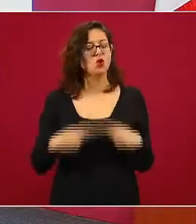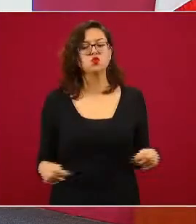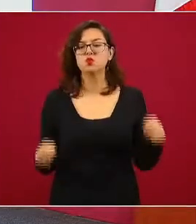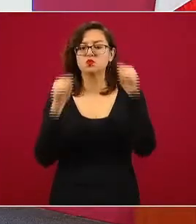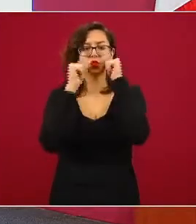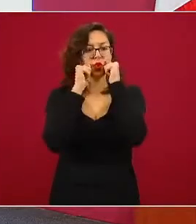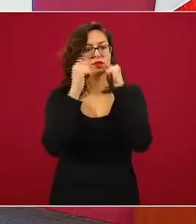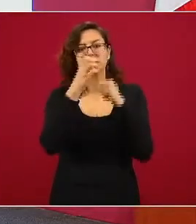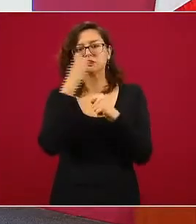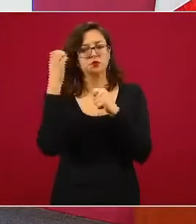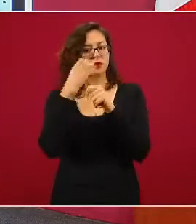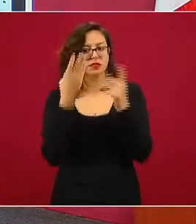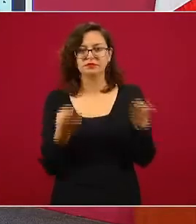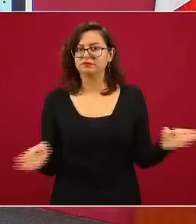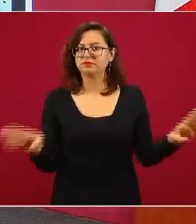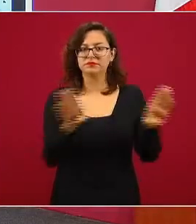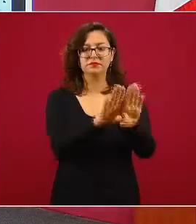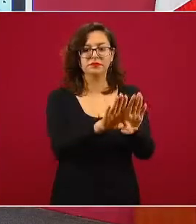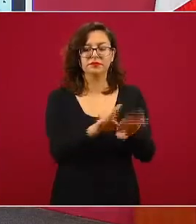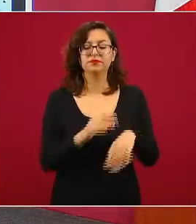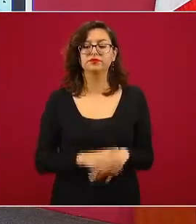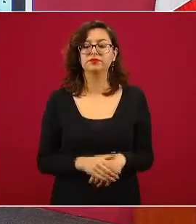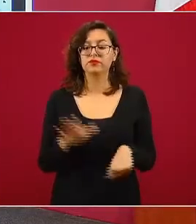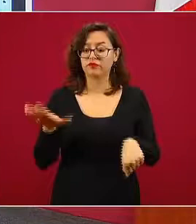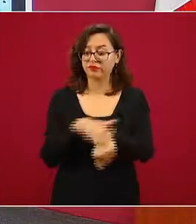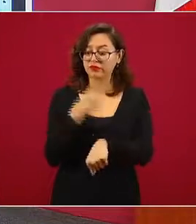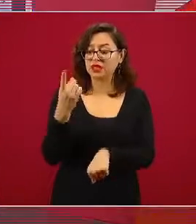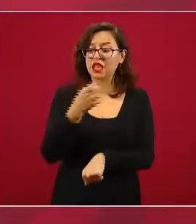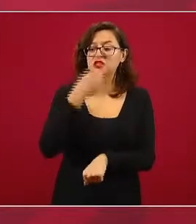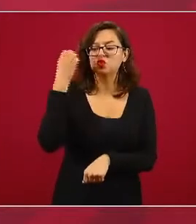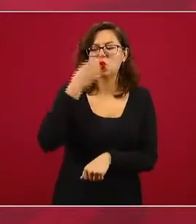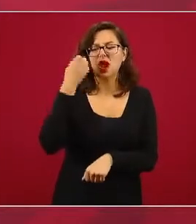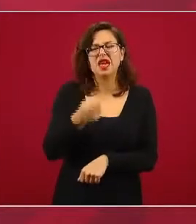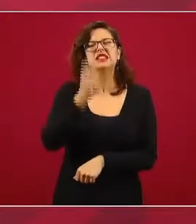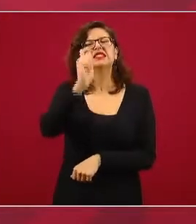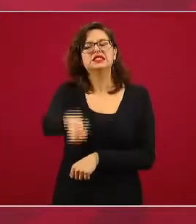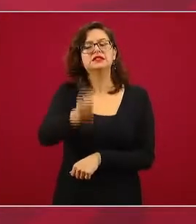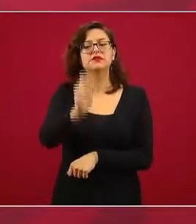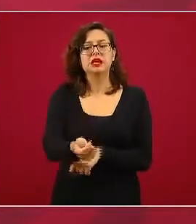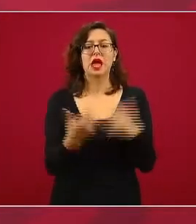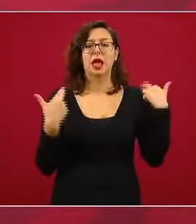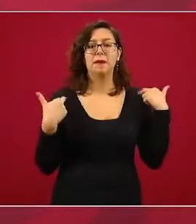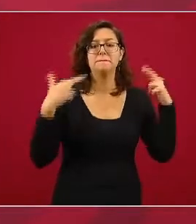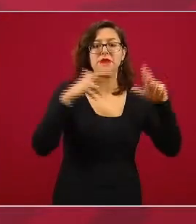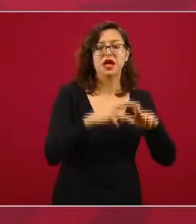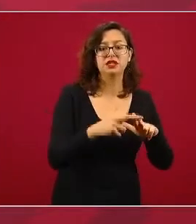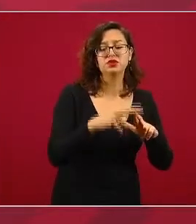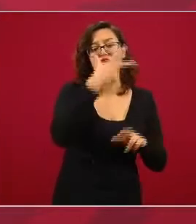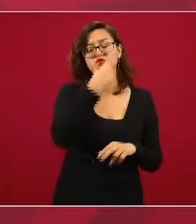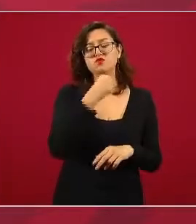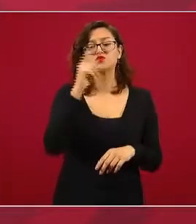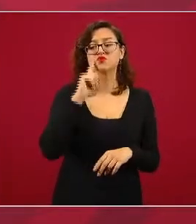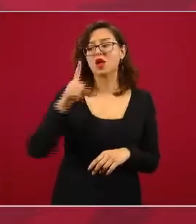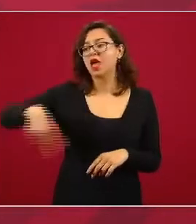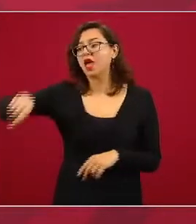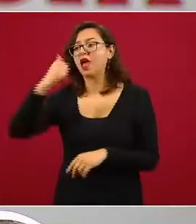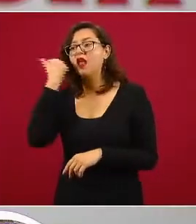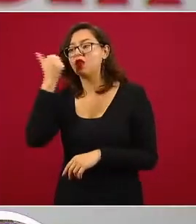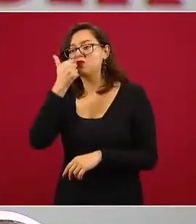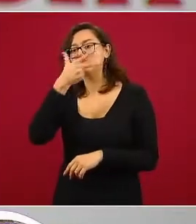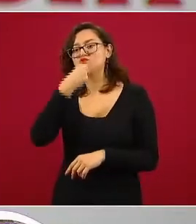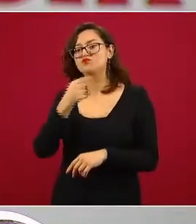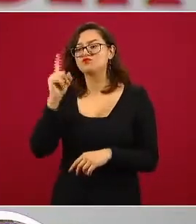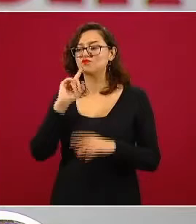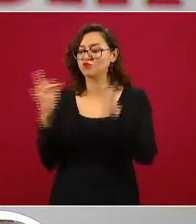escolares, porque la escuela real es el vínculo entre maestra, maestro y alumnos, y